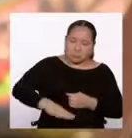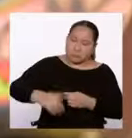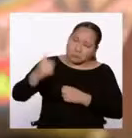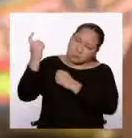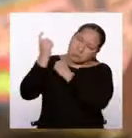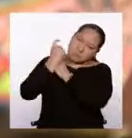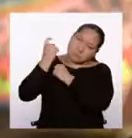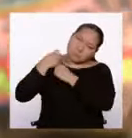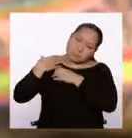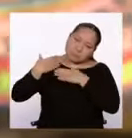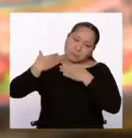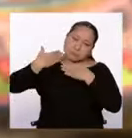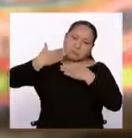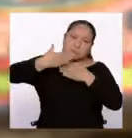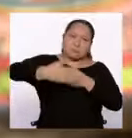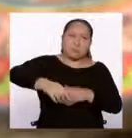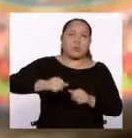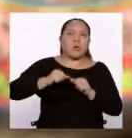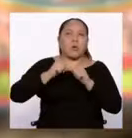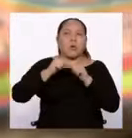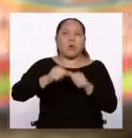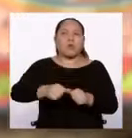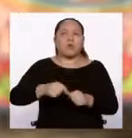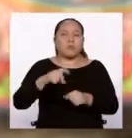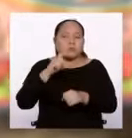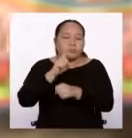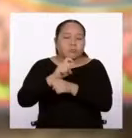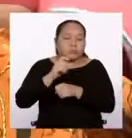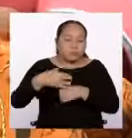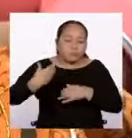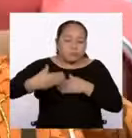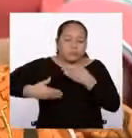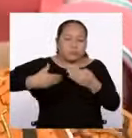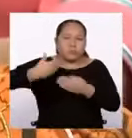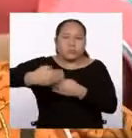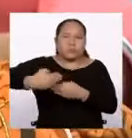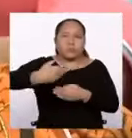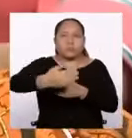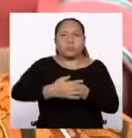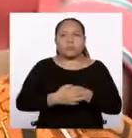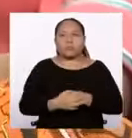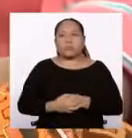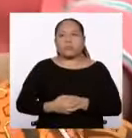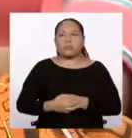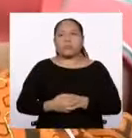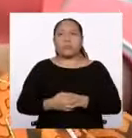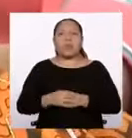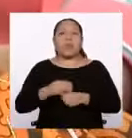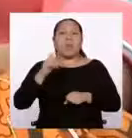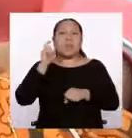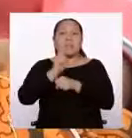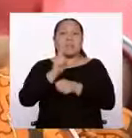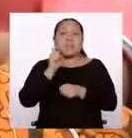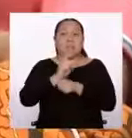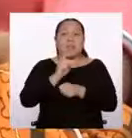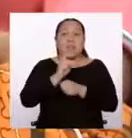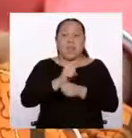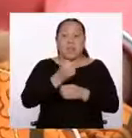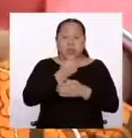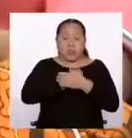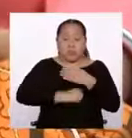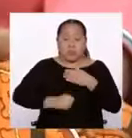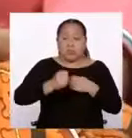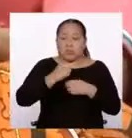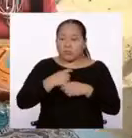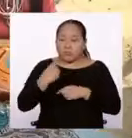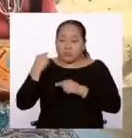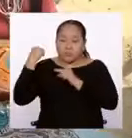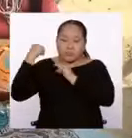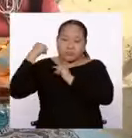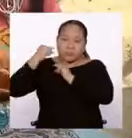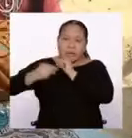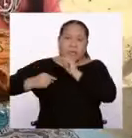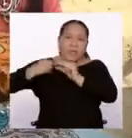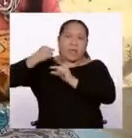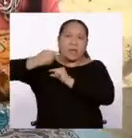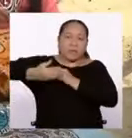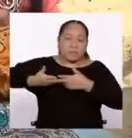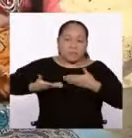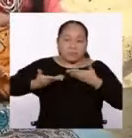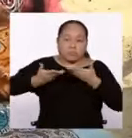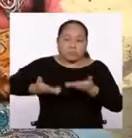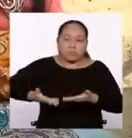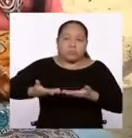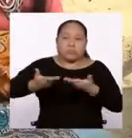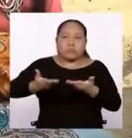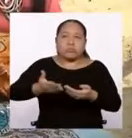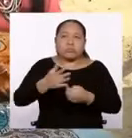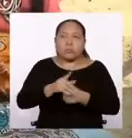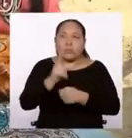Y hasta ahorita que seguimos en cadena, seguimos enseñando a nuestros hijos en generación en generación para que no se pierdan.